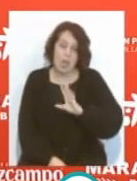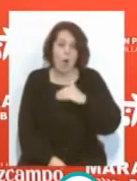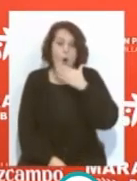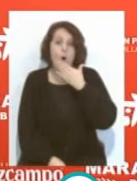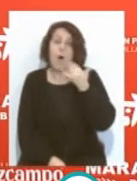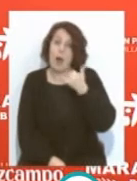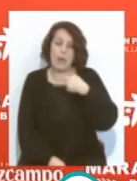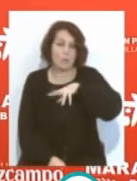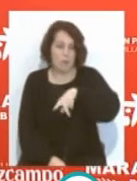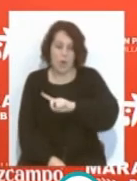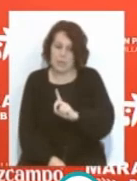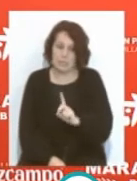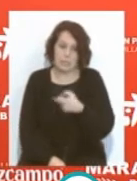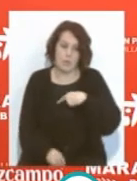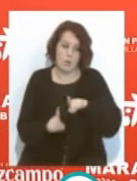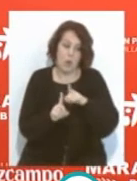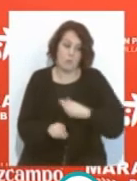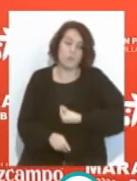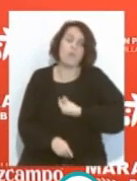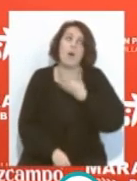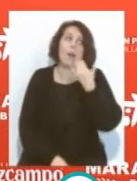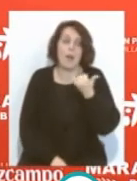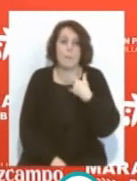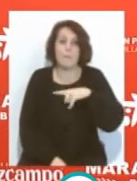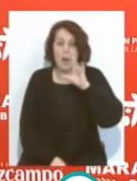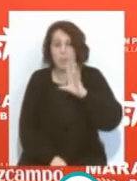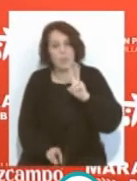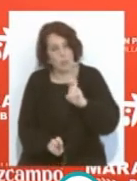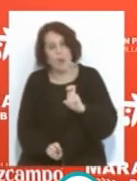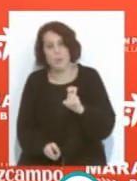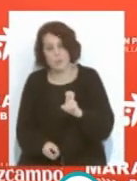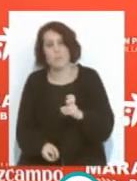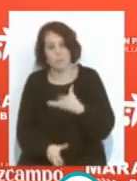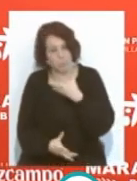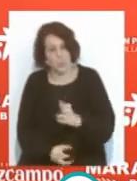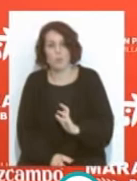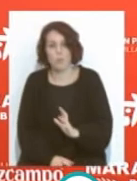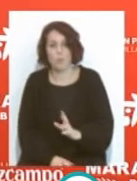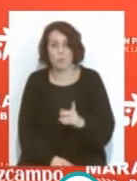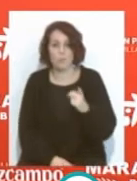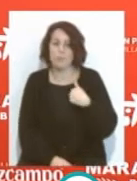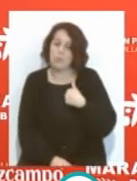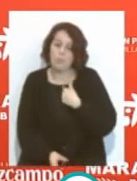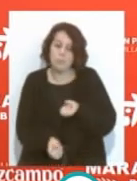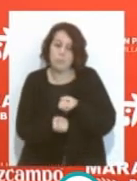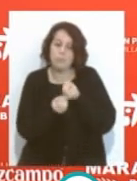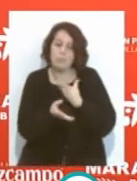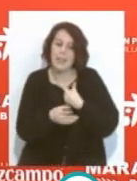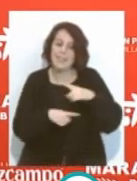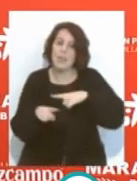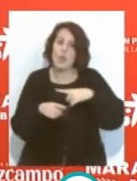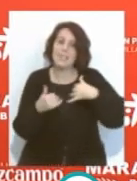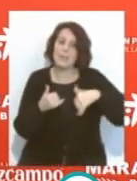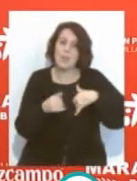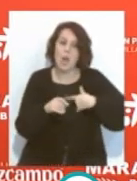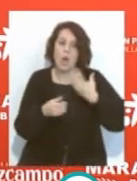ojalá que que se quede todo en un susto pero parece que el tema pues puede ser serio no yo ya he manifestado que el entrenador de Sevilla tiene que tener